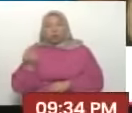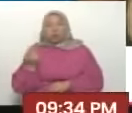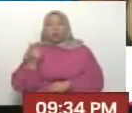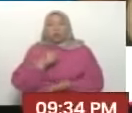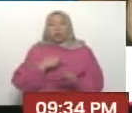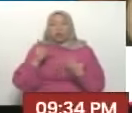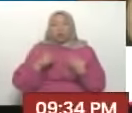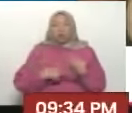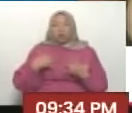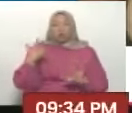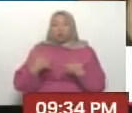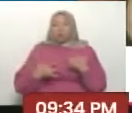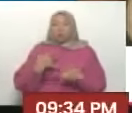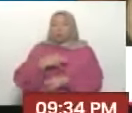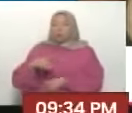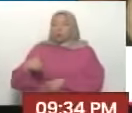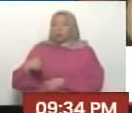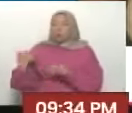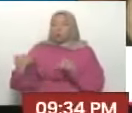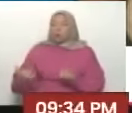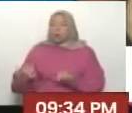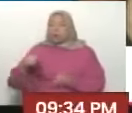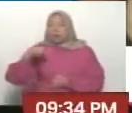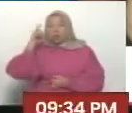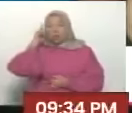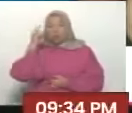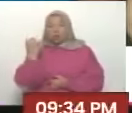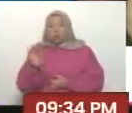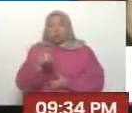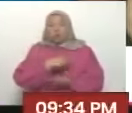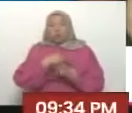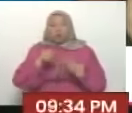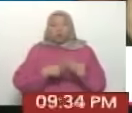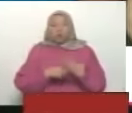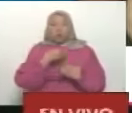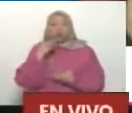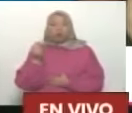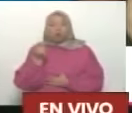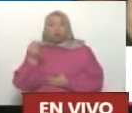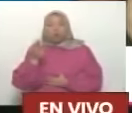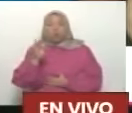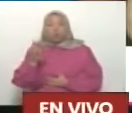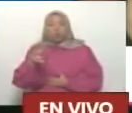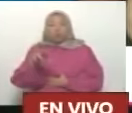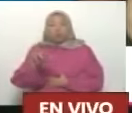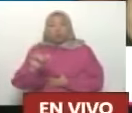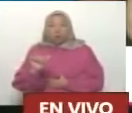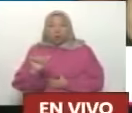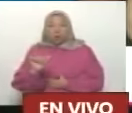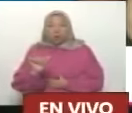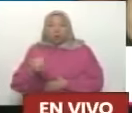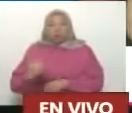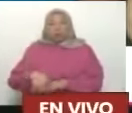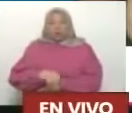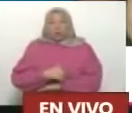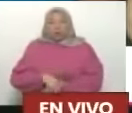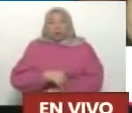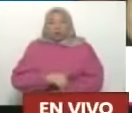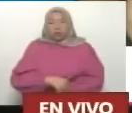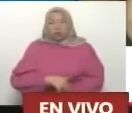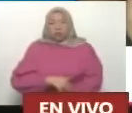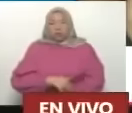el proyecto que nosotros vamos a inaugurar el día de hoy, que es el proyecto de la fuga, fue porque en la calle, justamente en el valle,